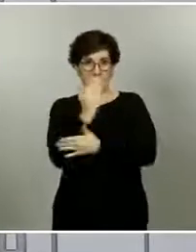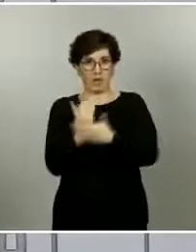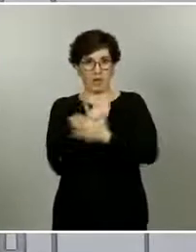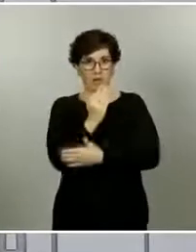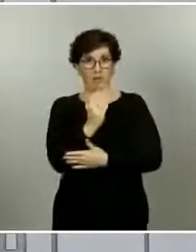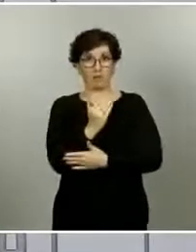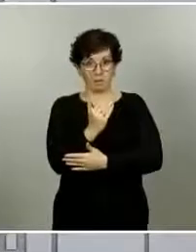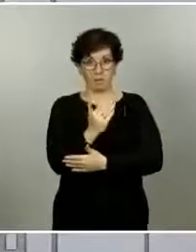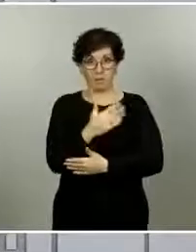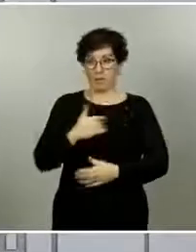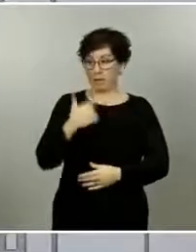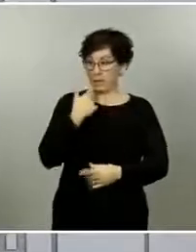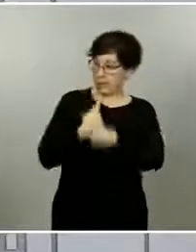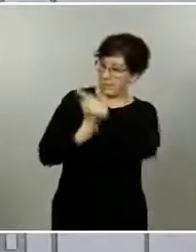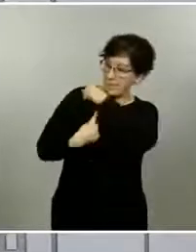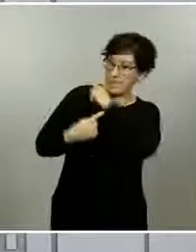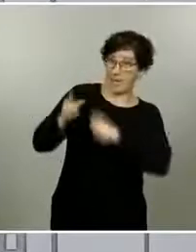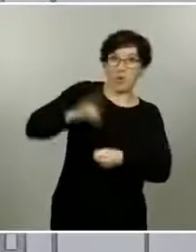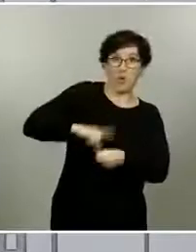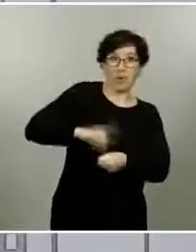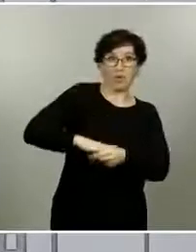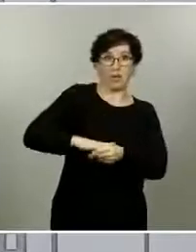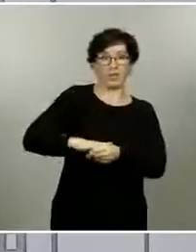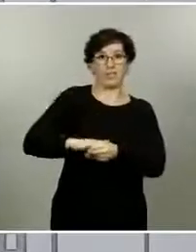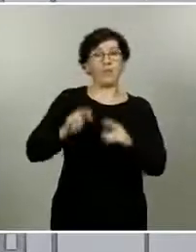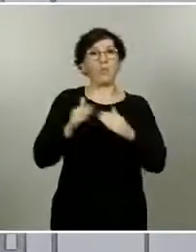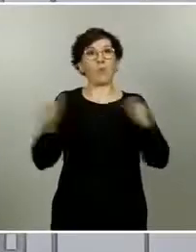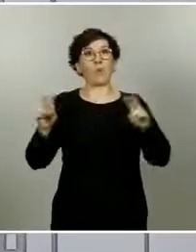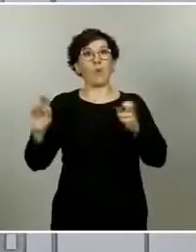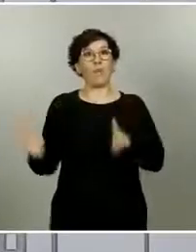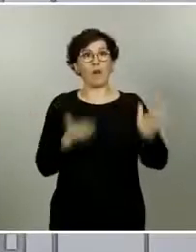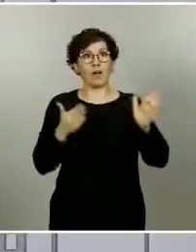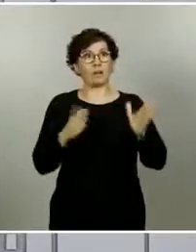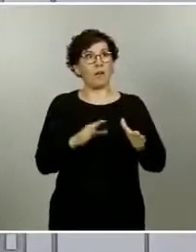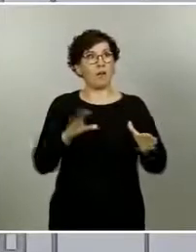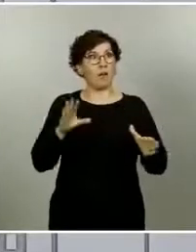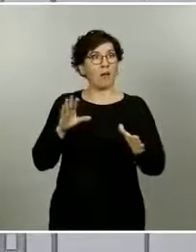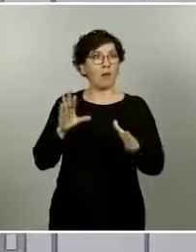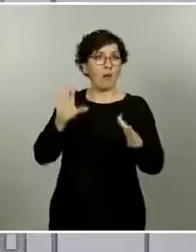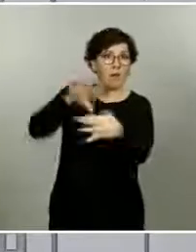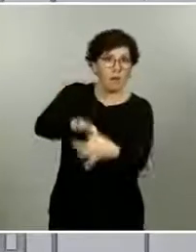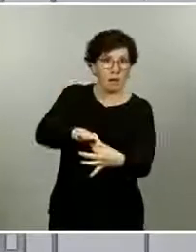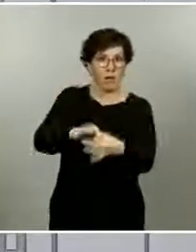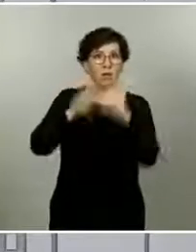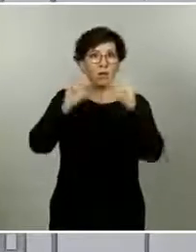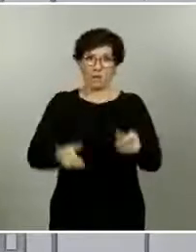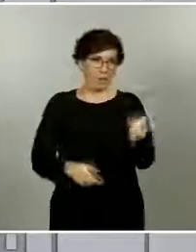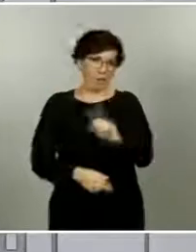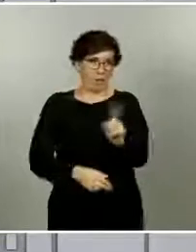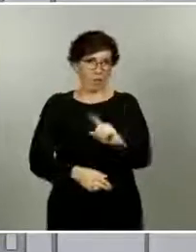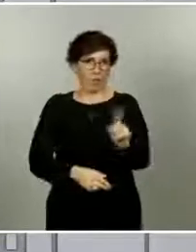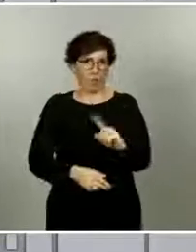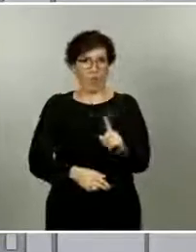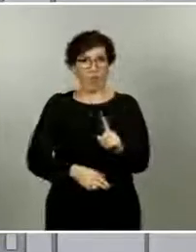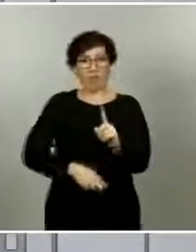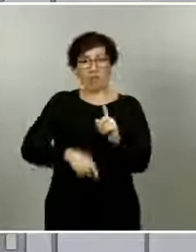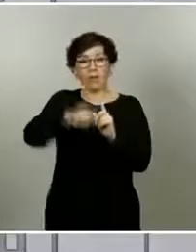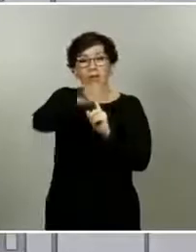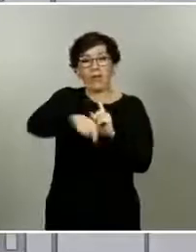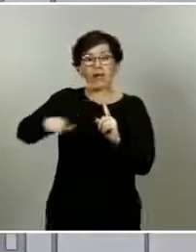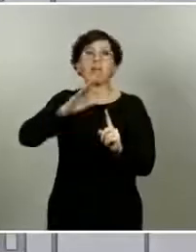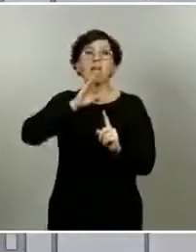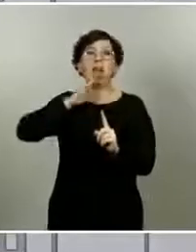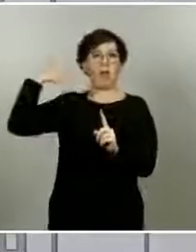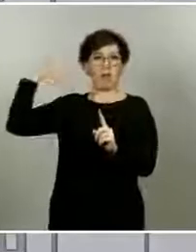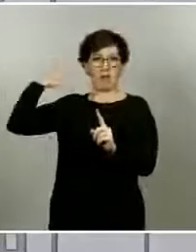se inició este lunes pasado no está asociado a este número de fallecidos. está asociado a personas que